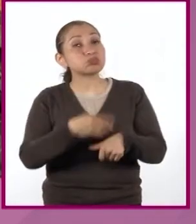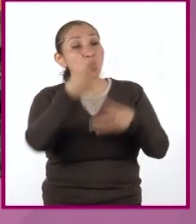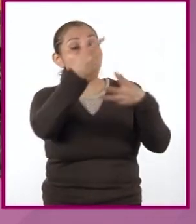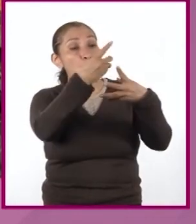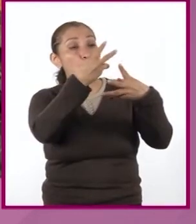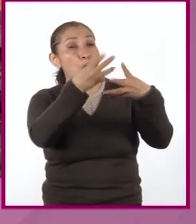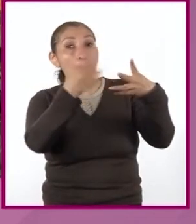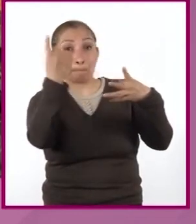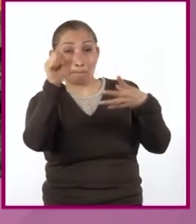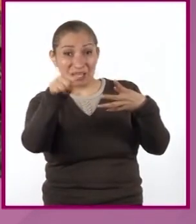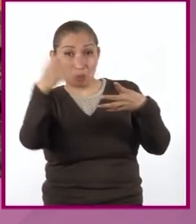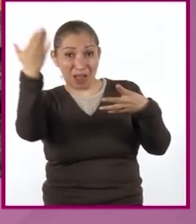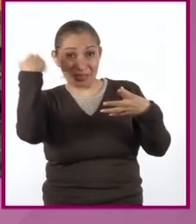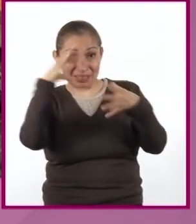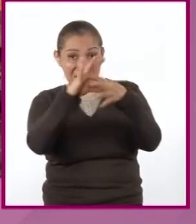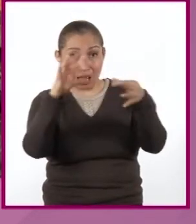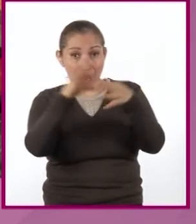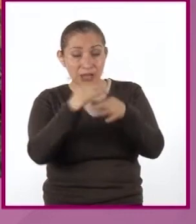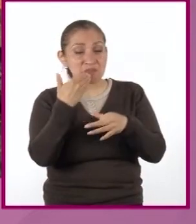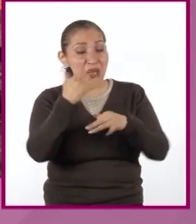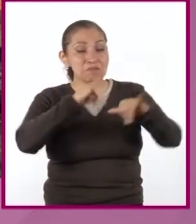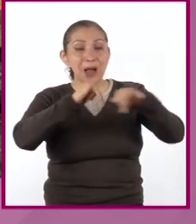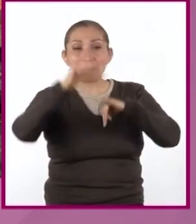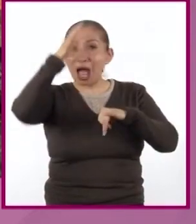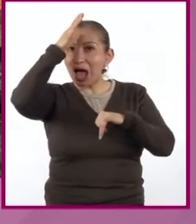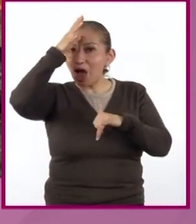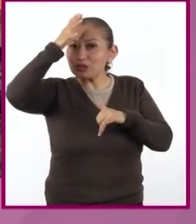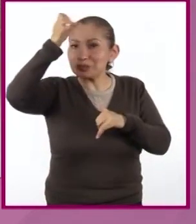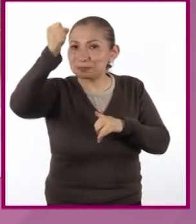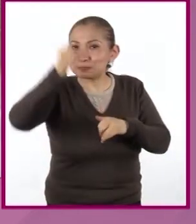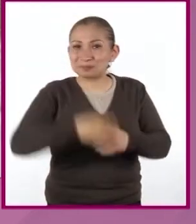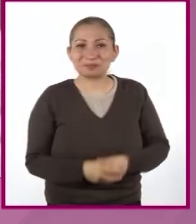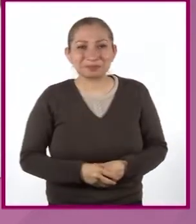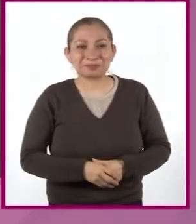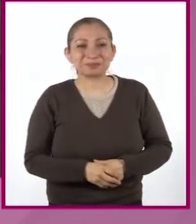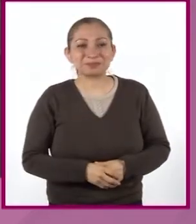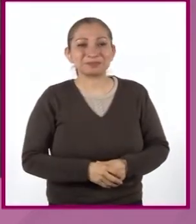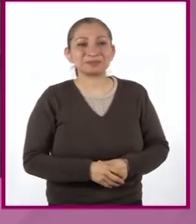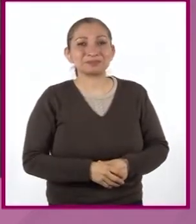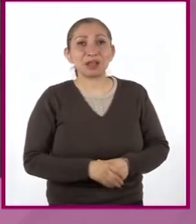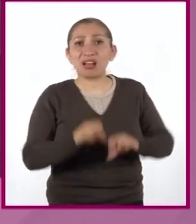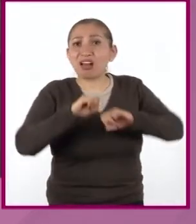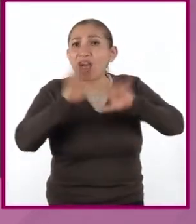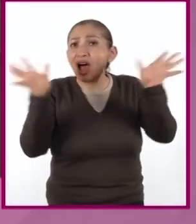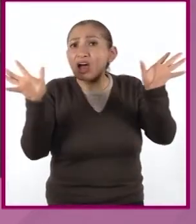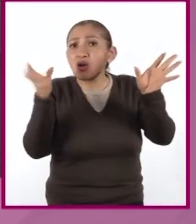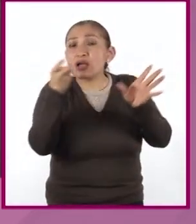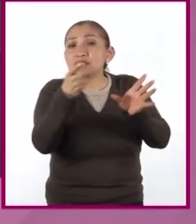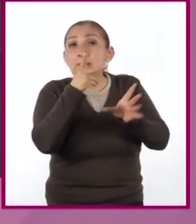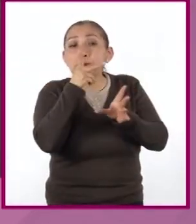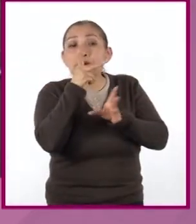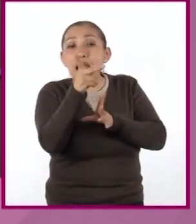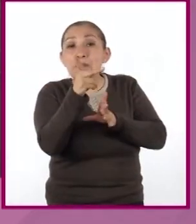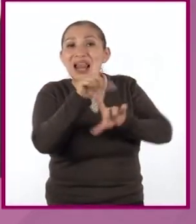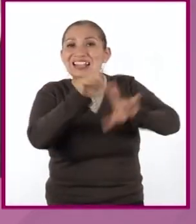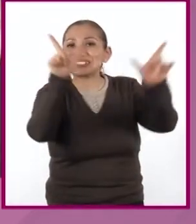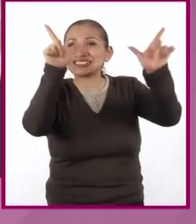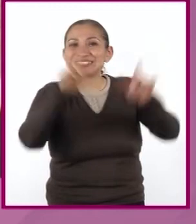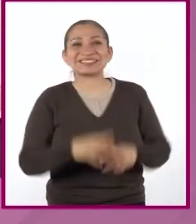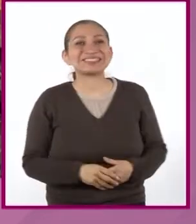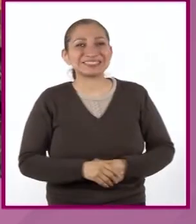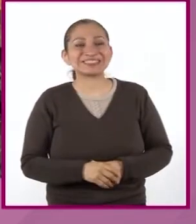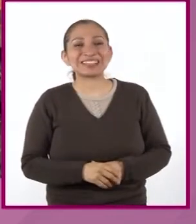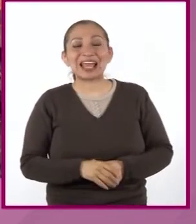menciona Pepe y tendremos nuestro mapa conceptual. Así es. Y esta palabra ya se coció.